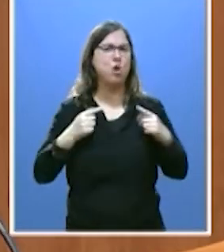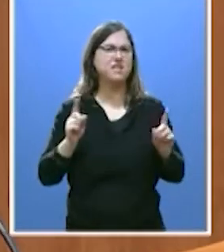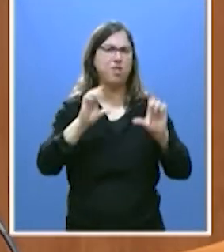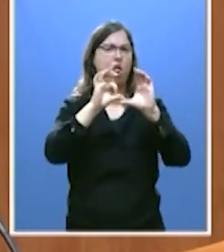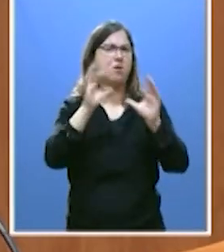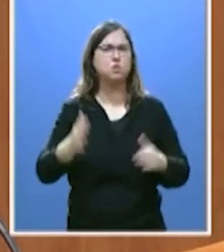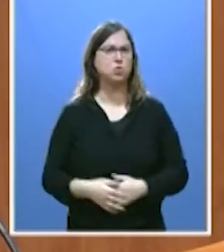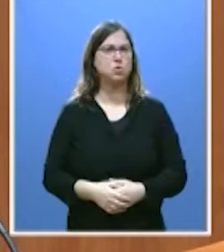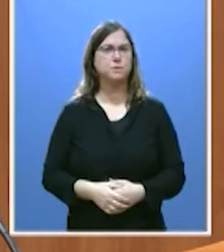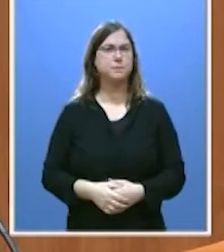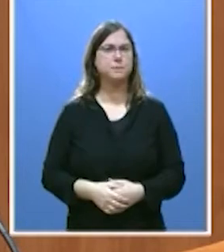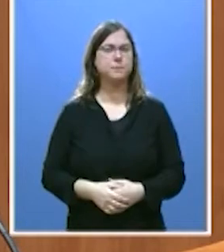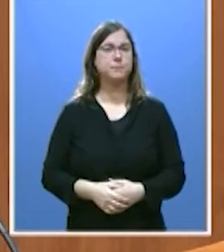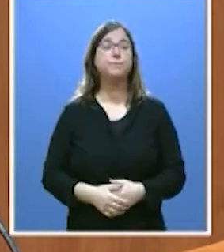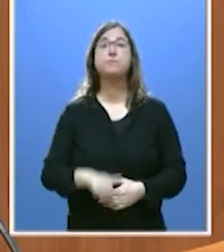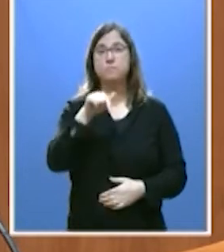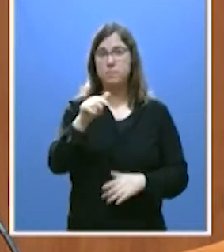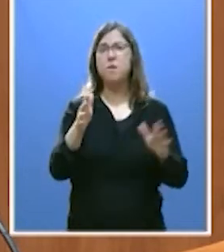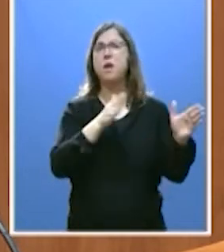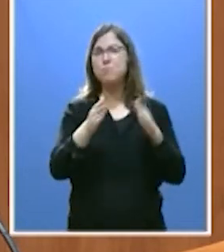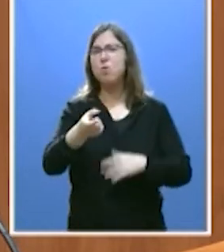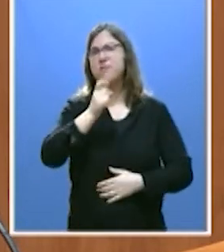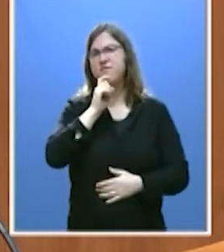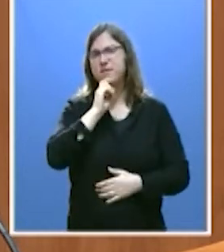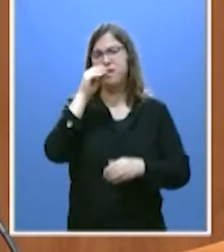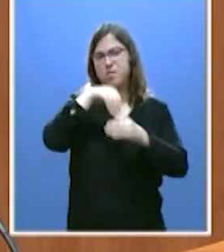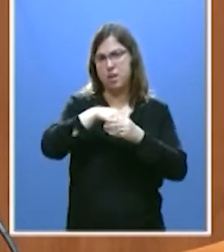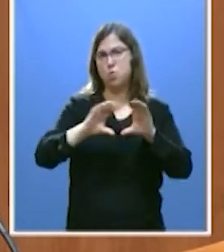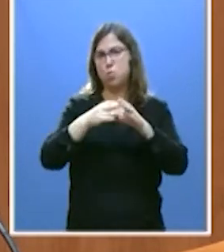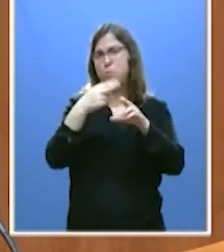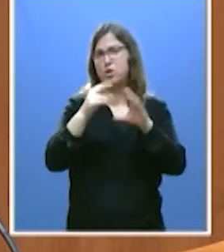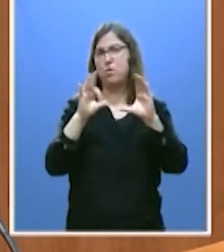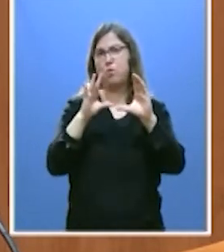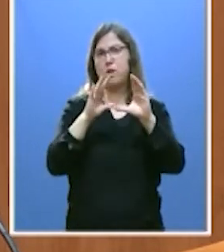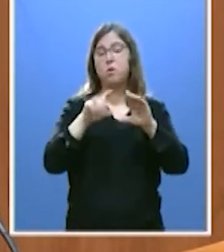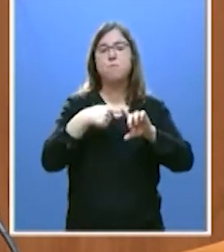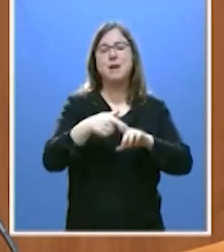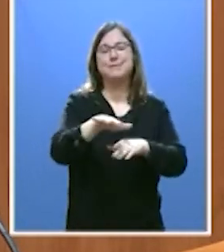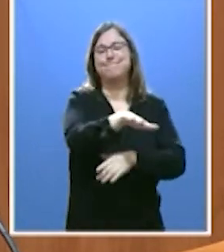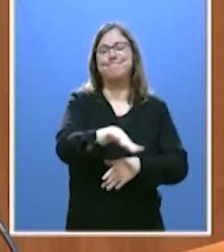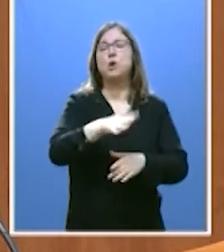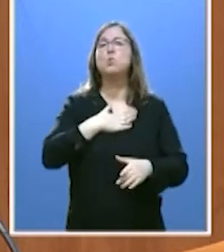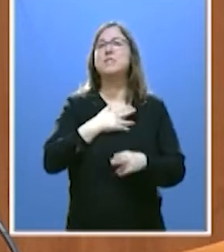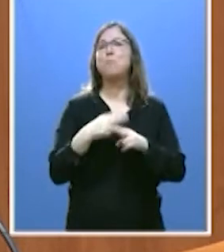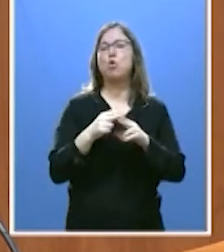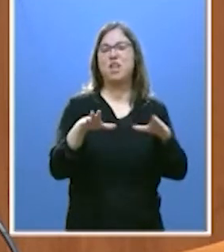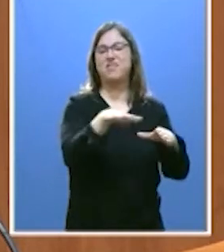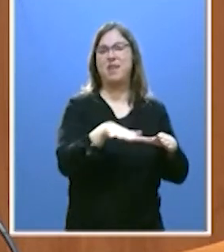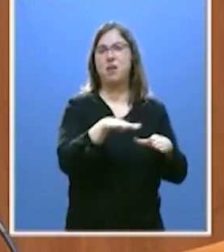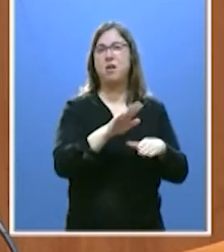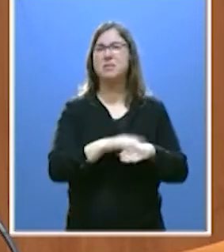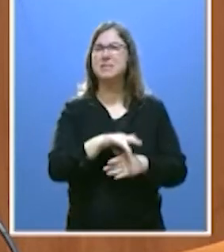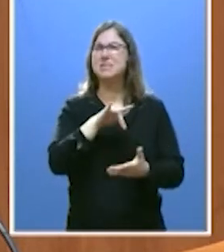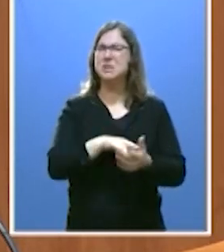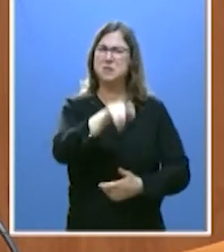Hoy vivimos días difíciles en nuestro partido y en nuestro espacio político. Días donde los ciudadanos